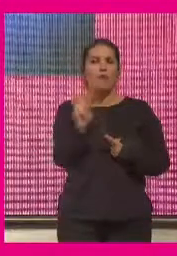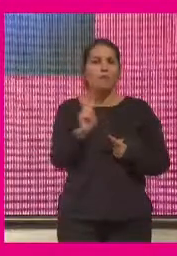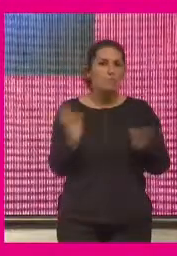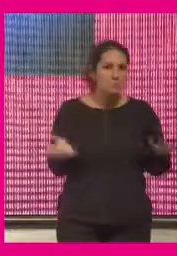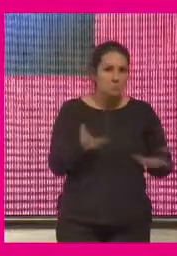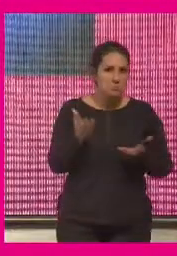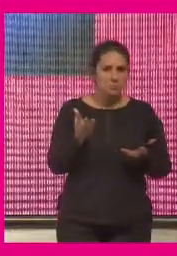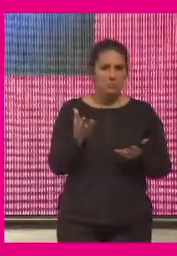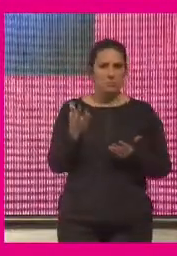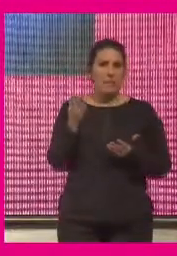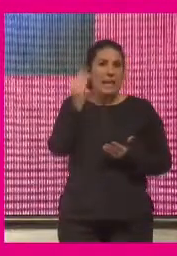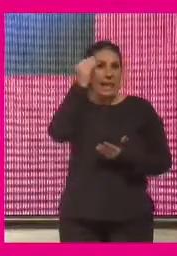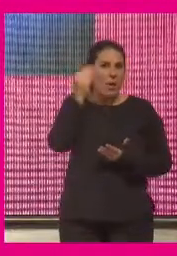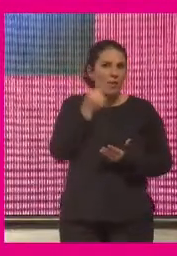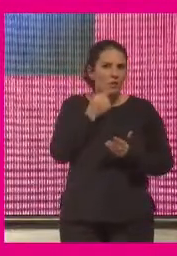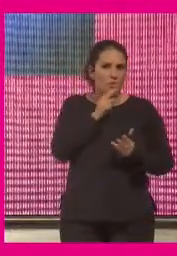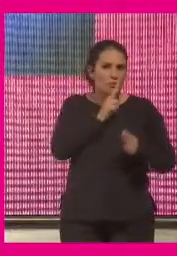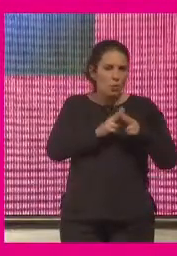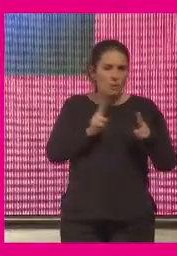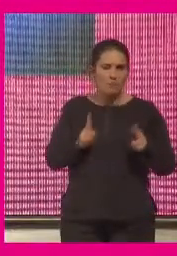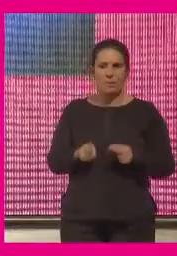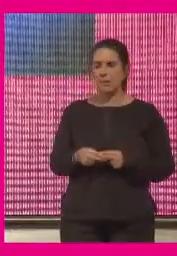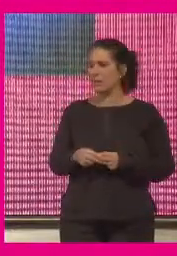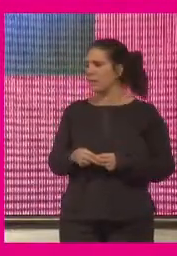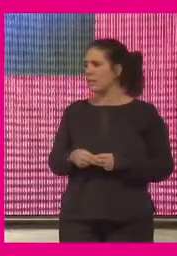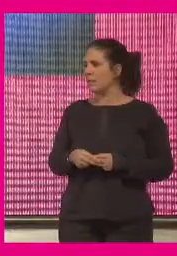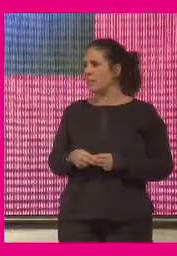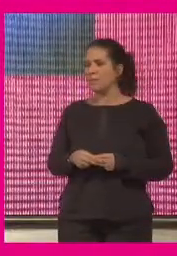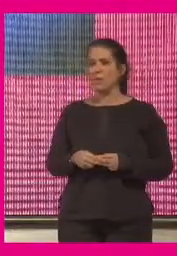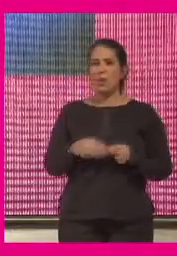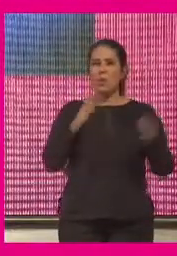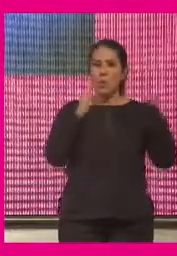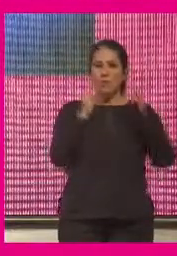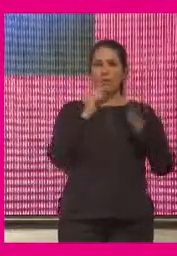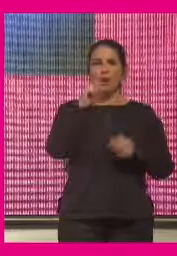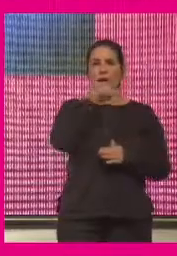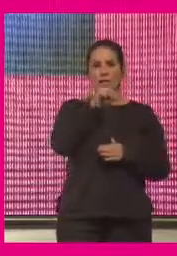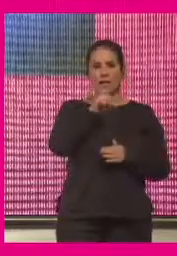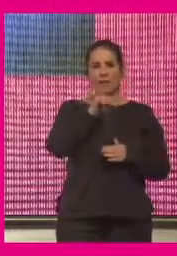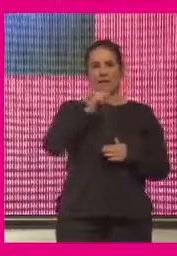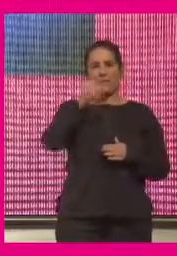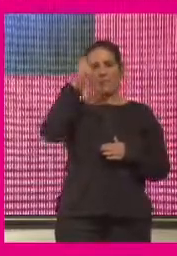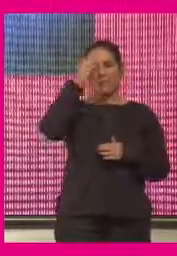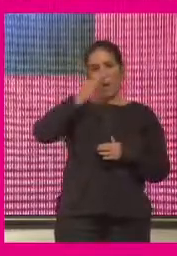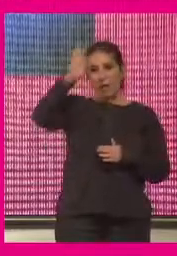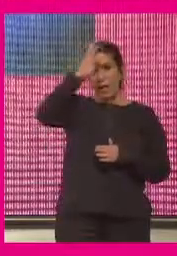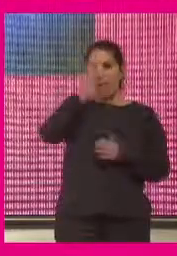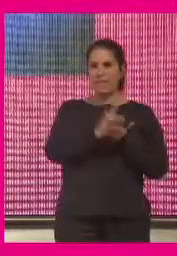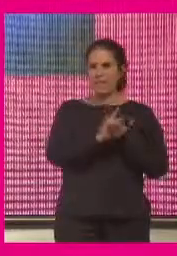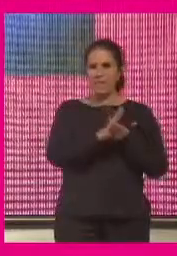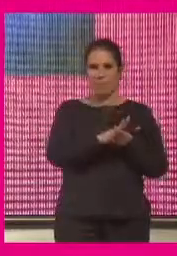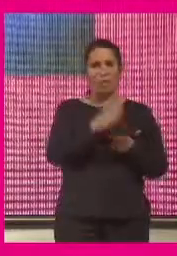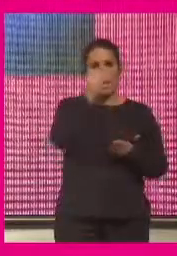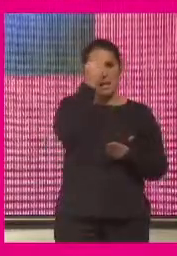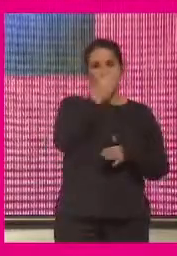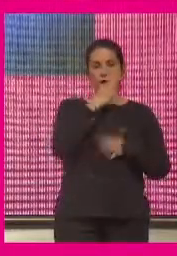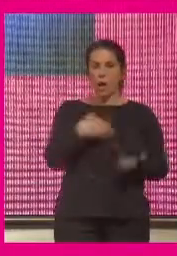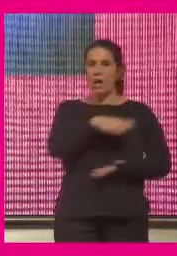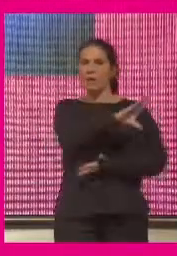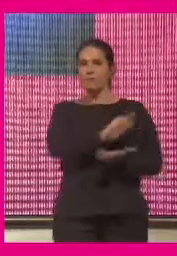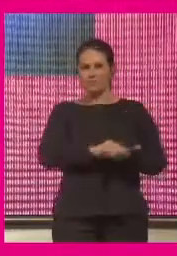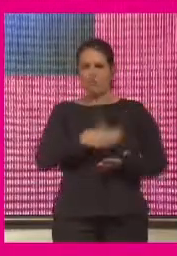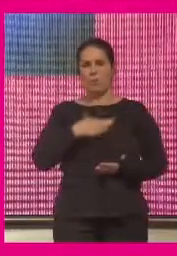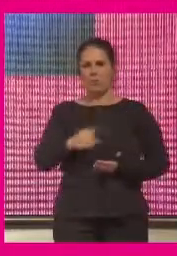particularmente su reflexión sobre el cuerpo creo que en un determinado momento lo desechamos y creo que vuelve a ser tremendamente actual